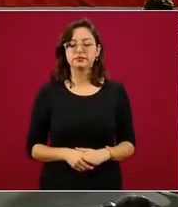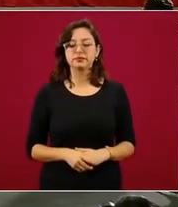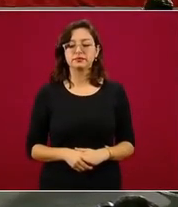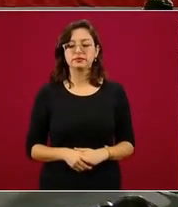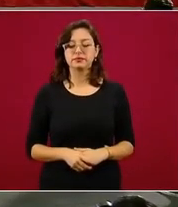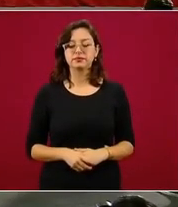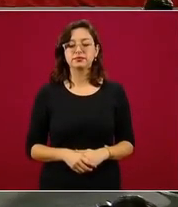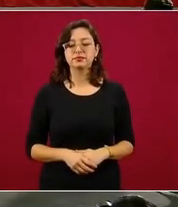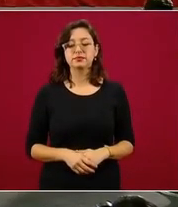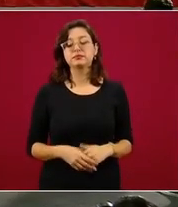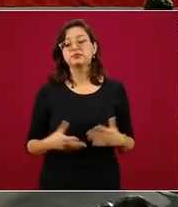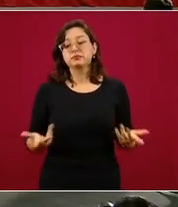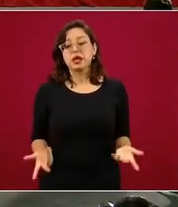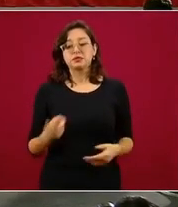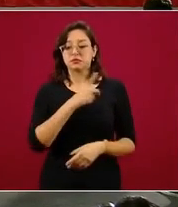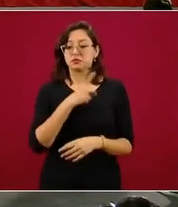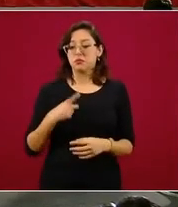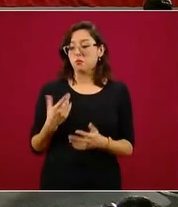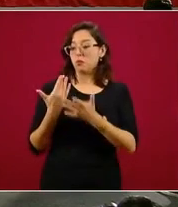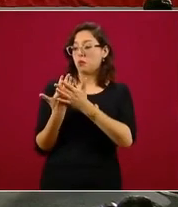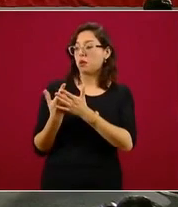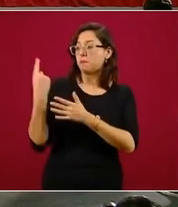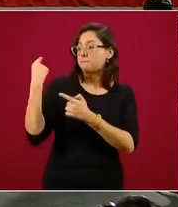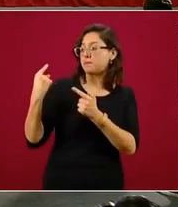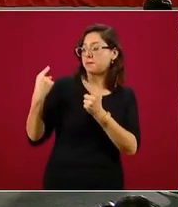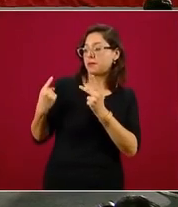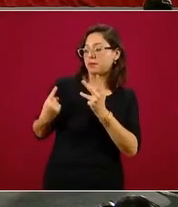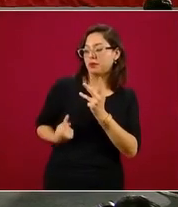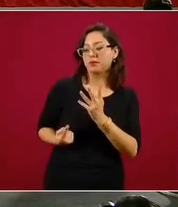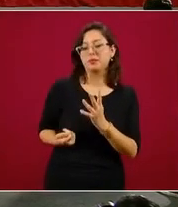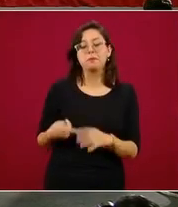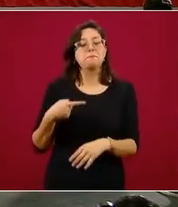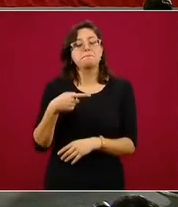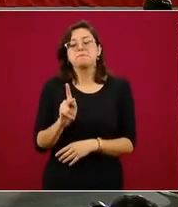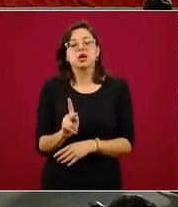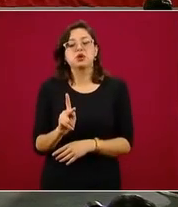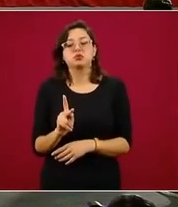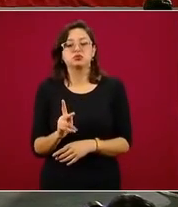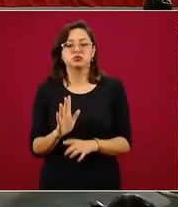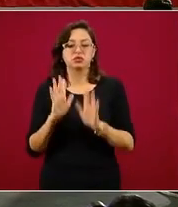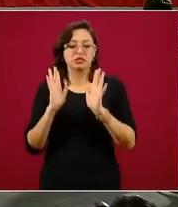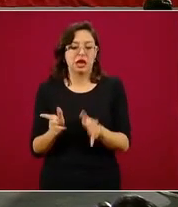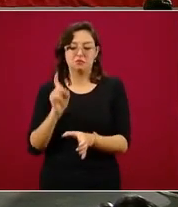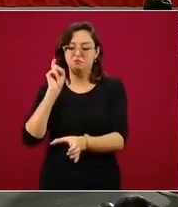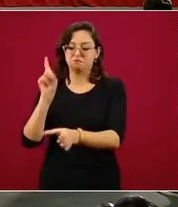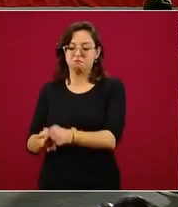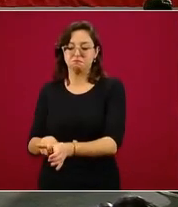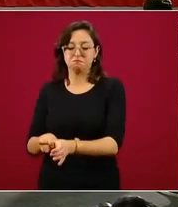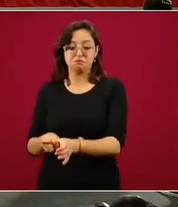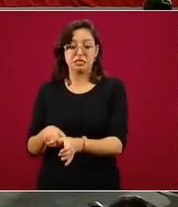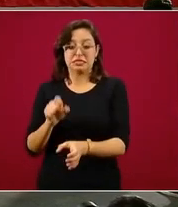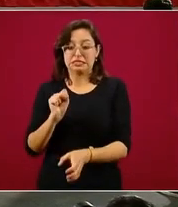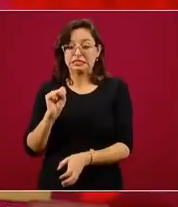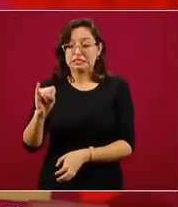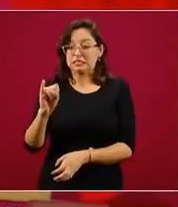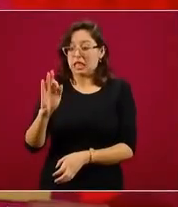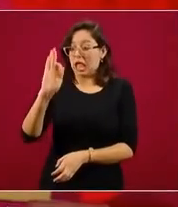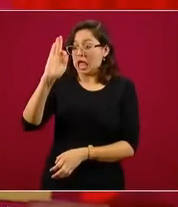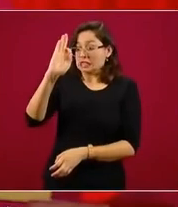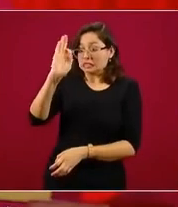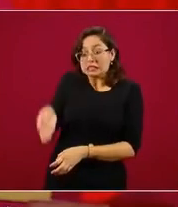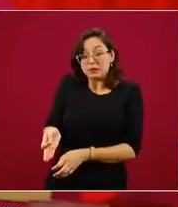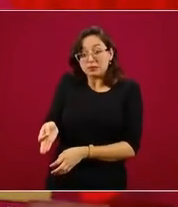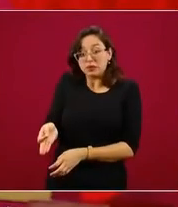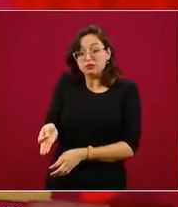Tendré que recibir instrucciones específicas, pero la instrumentación es prácticamente inmediata, la encomienda una vez que yo respondo